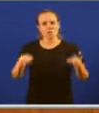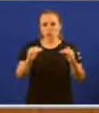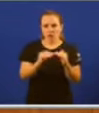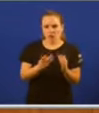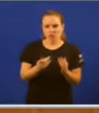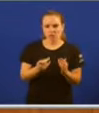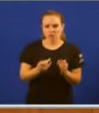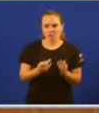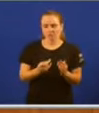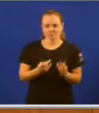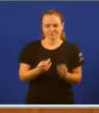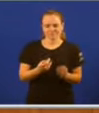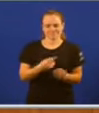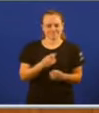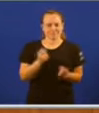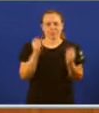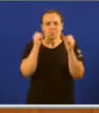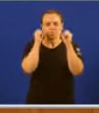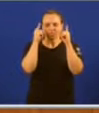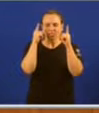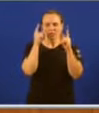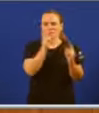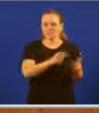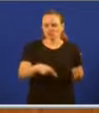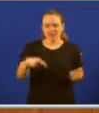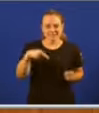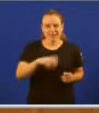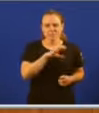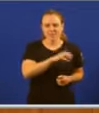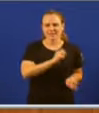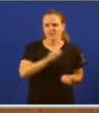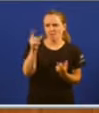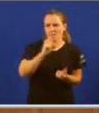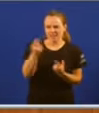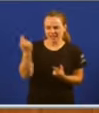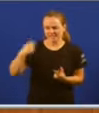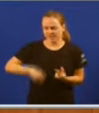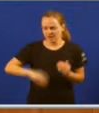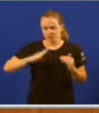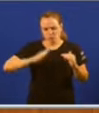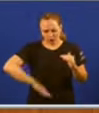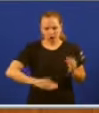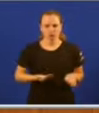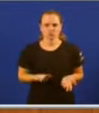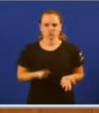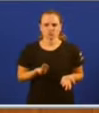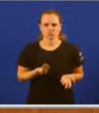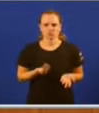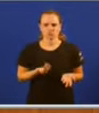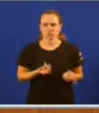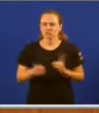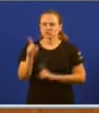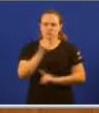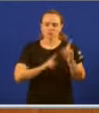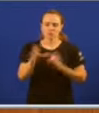estamos vendo que neste país a xente ten que emigrar temos uns salarios baixísimos e hai un problema porque certamente